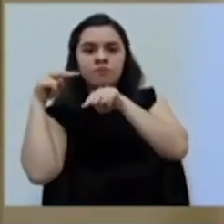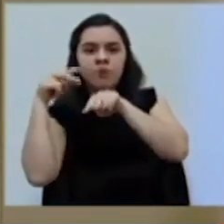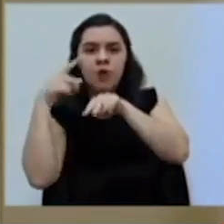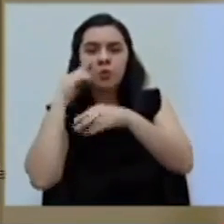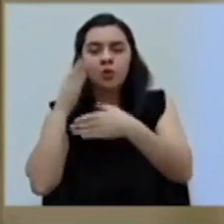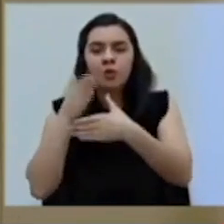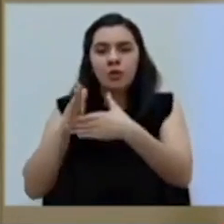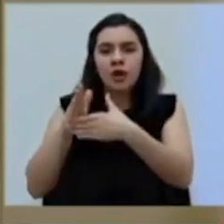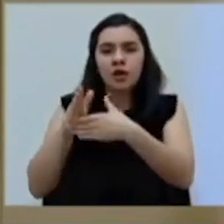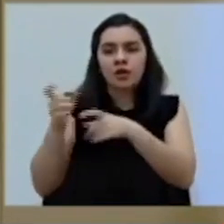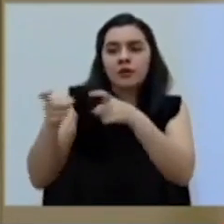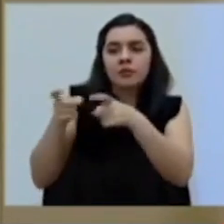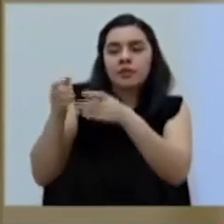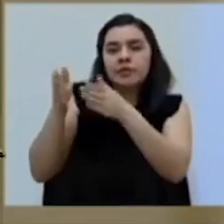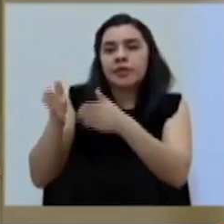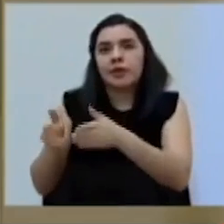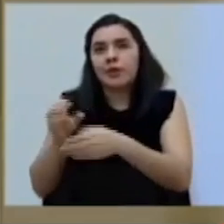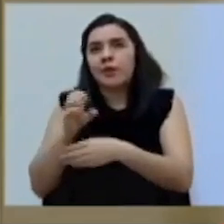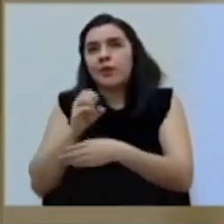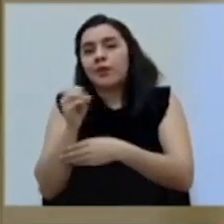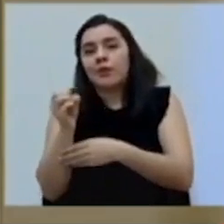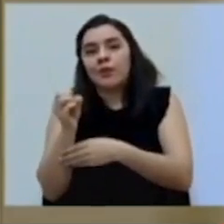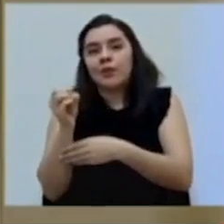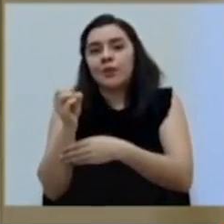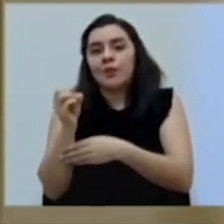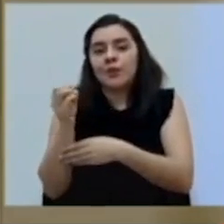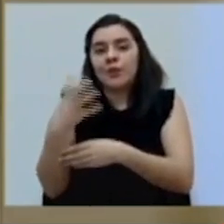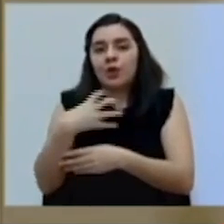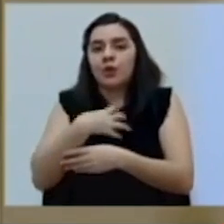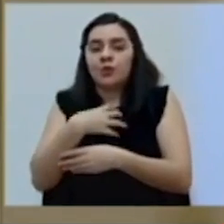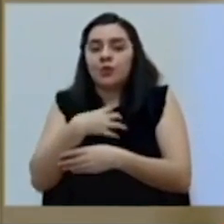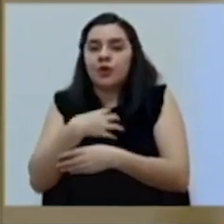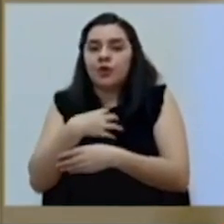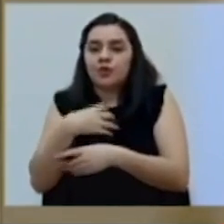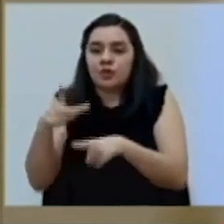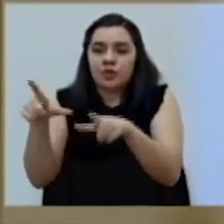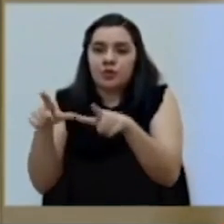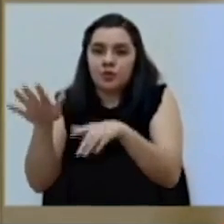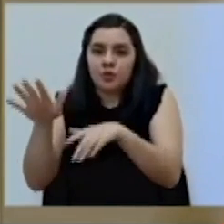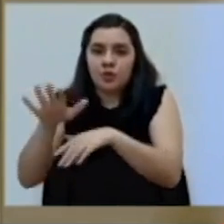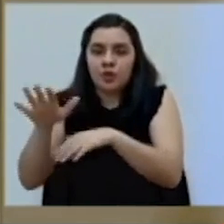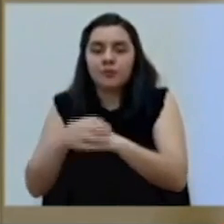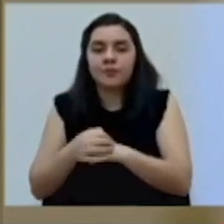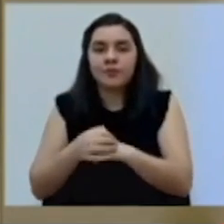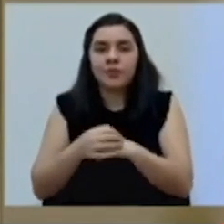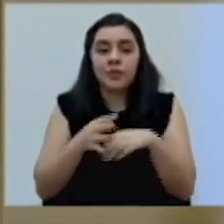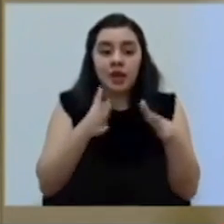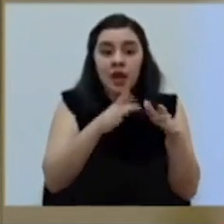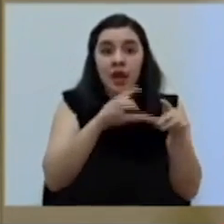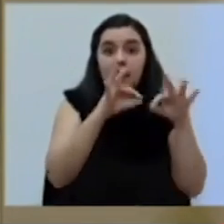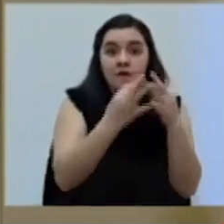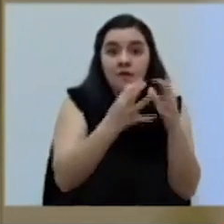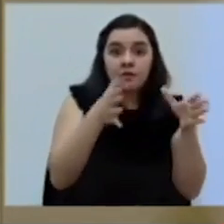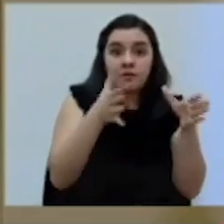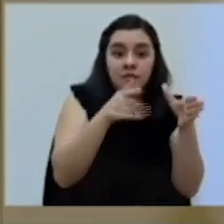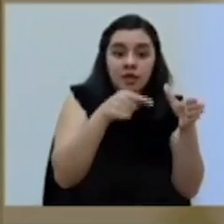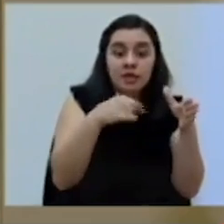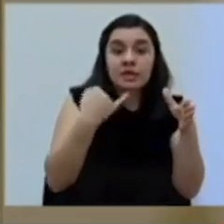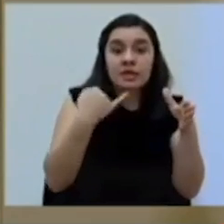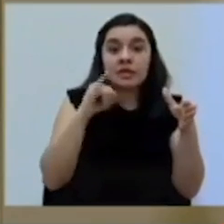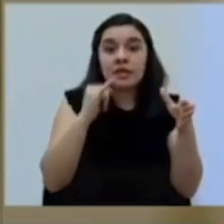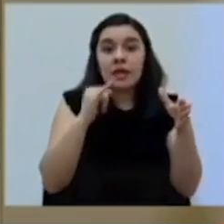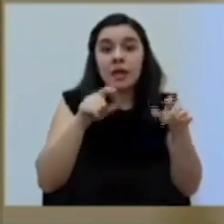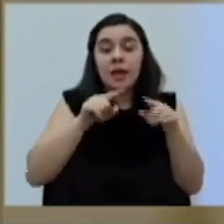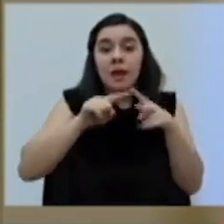parte del administrador o el dueño del local, en lugares familiares, si empezamos a